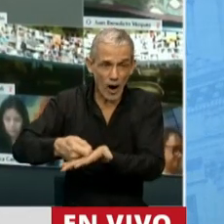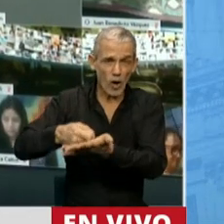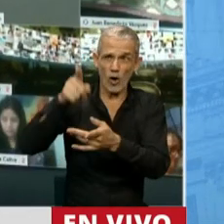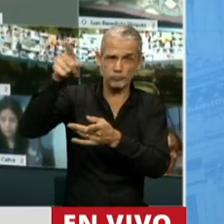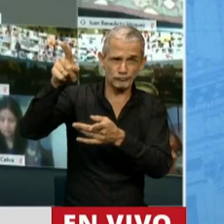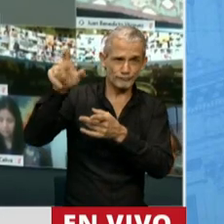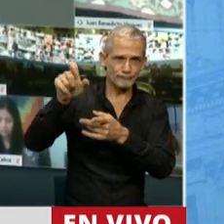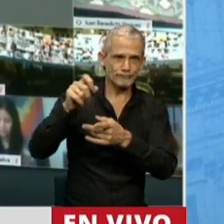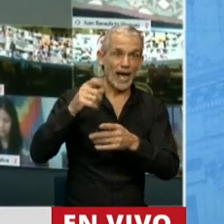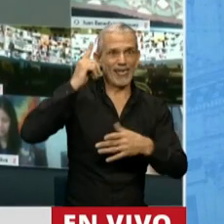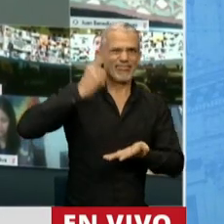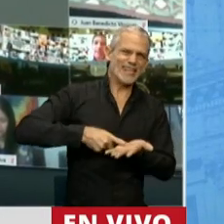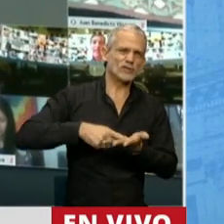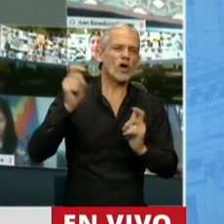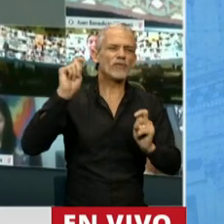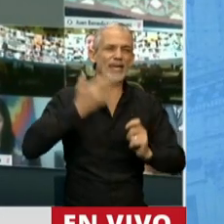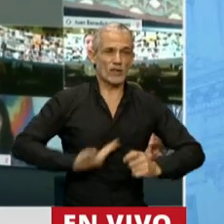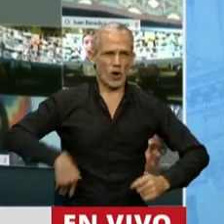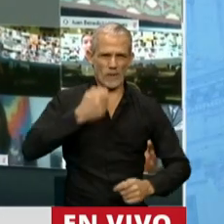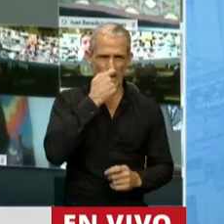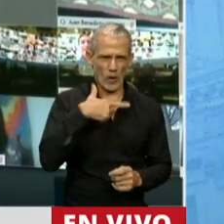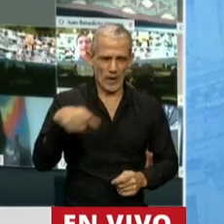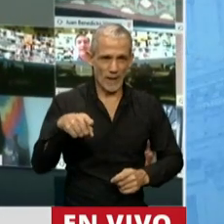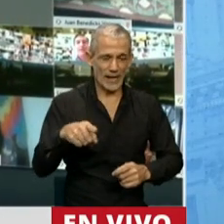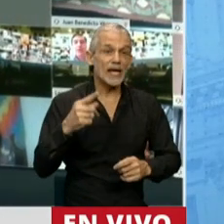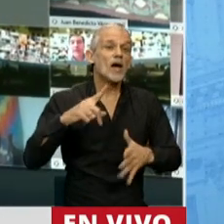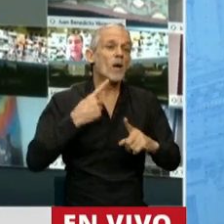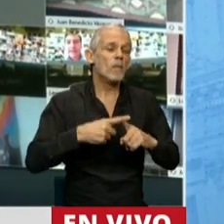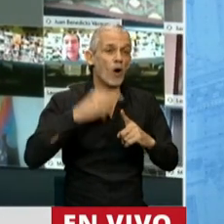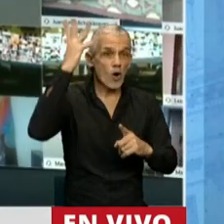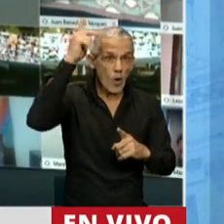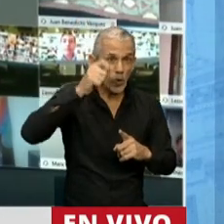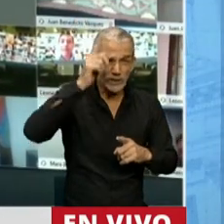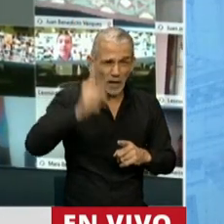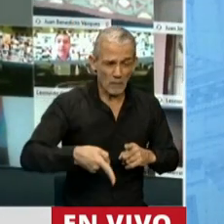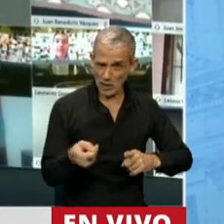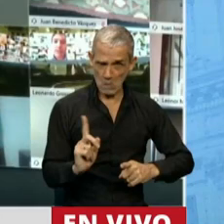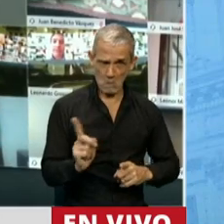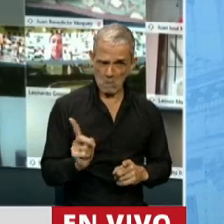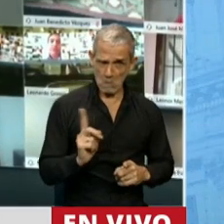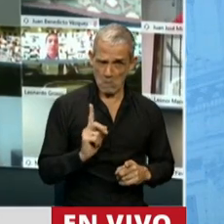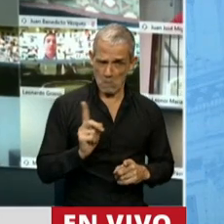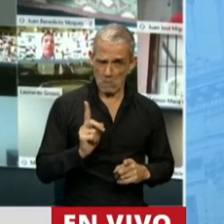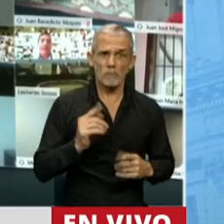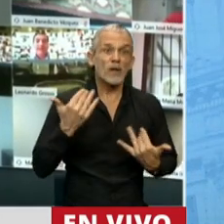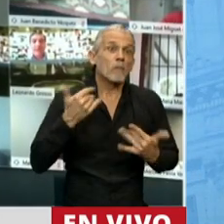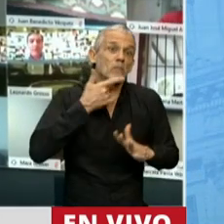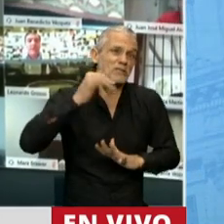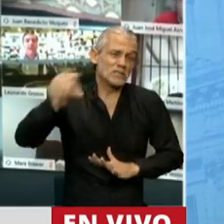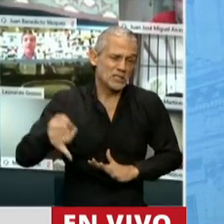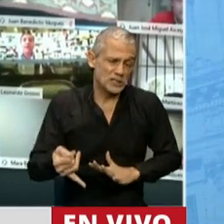del gobierno de Mauricio Macri y no algo que se hizo en función del cumplimiento de un fallo judicial. Bueno, podríamos decir que sí,